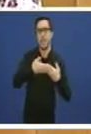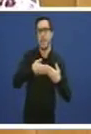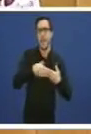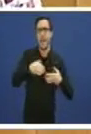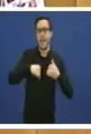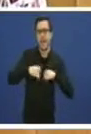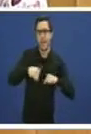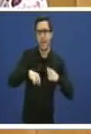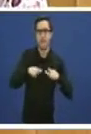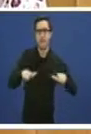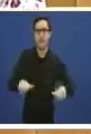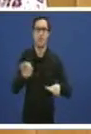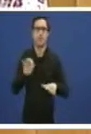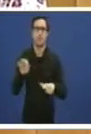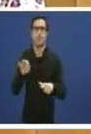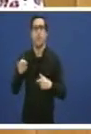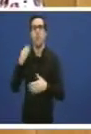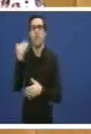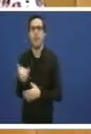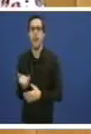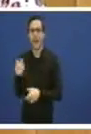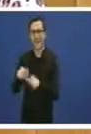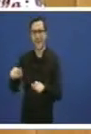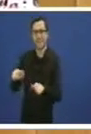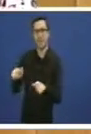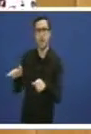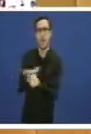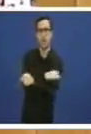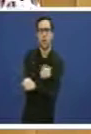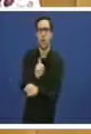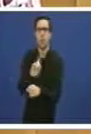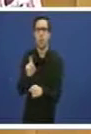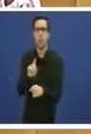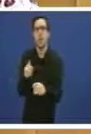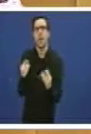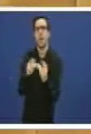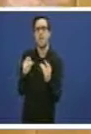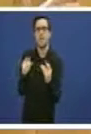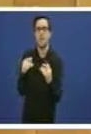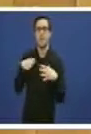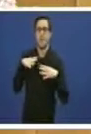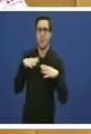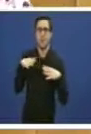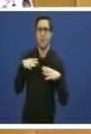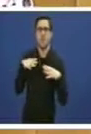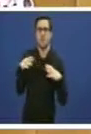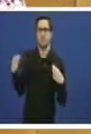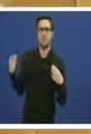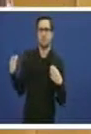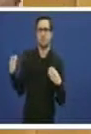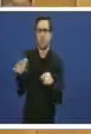non cubrir as jubilacións, reducir os servizos das concesións para garantir o beneficio das empresas, no caso das ambulancias,